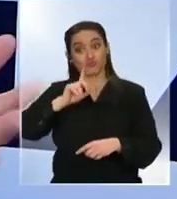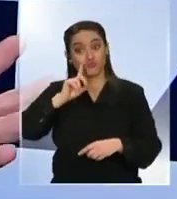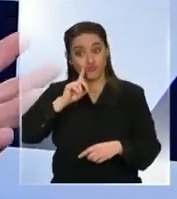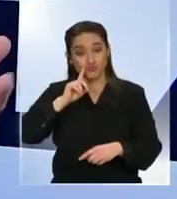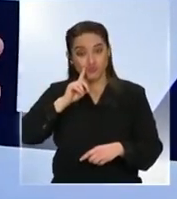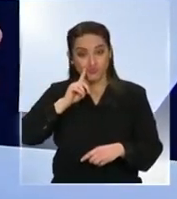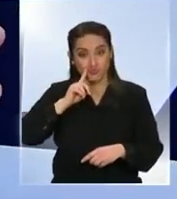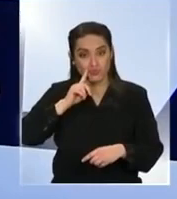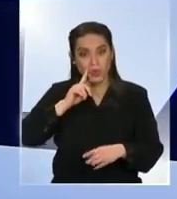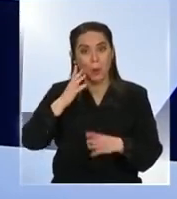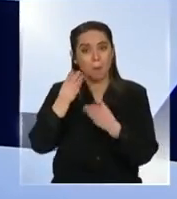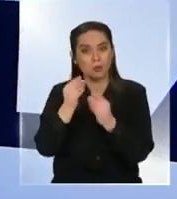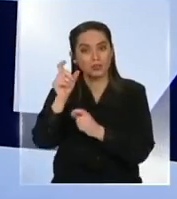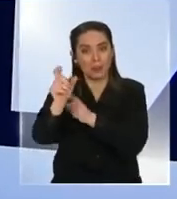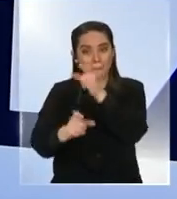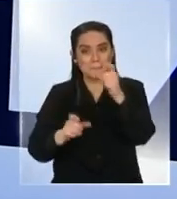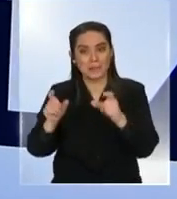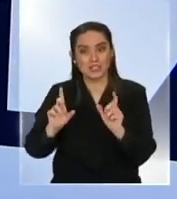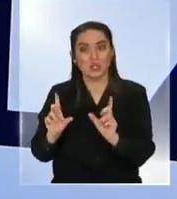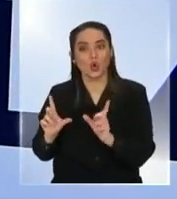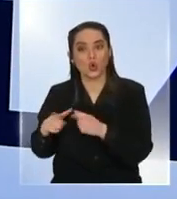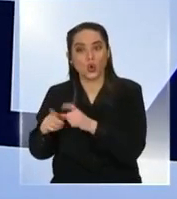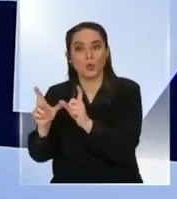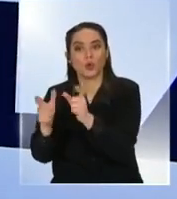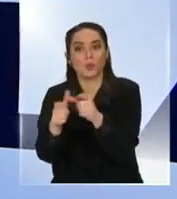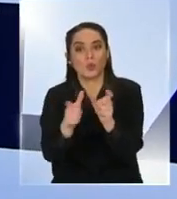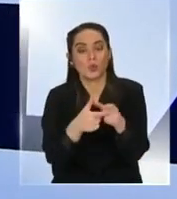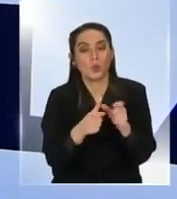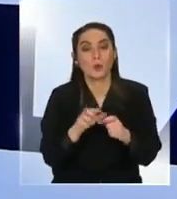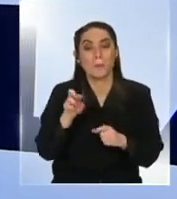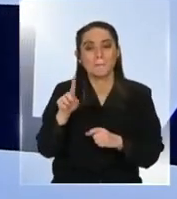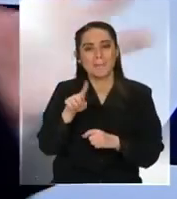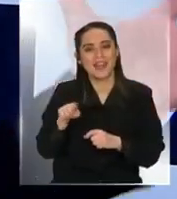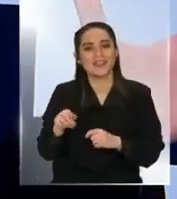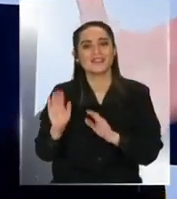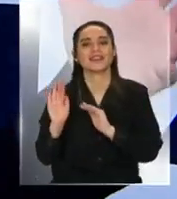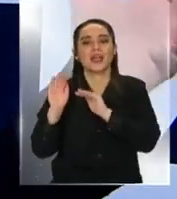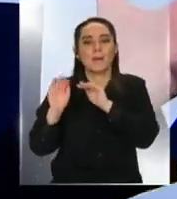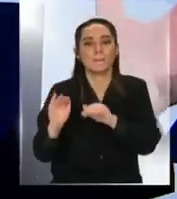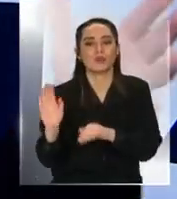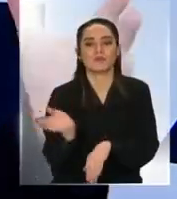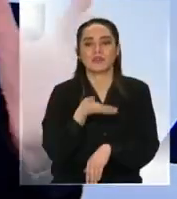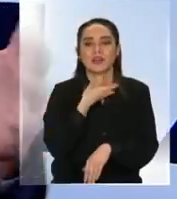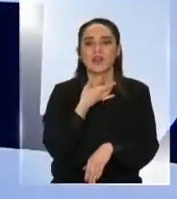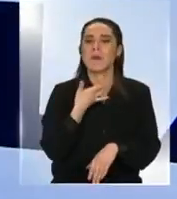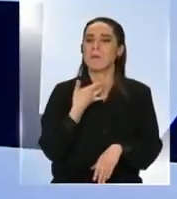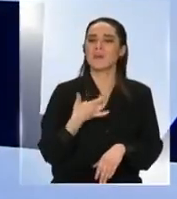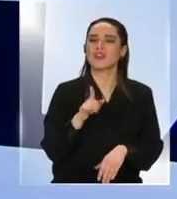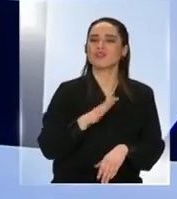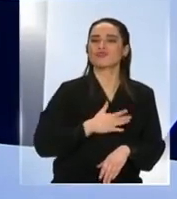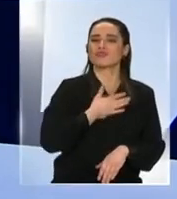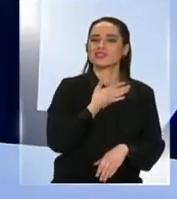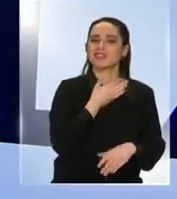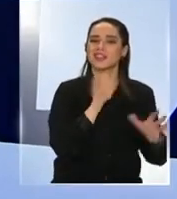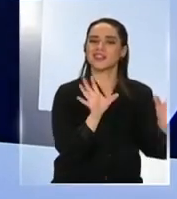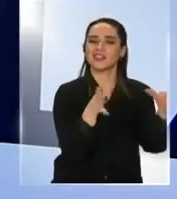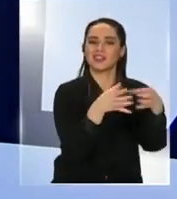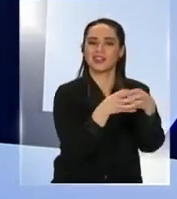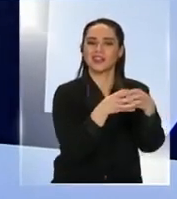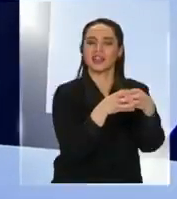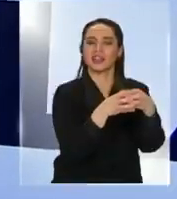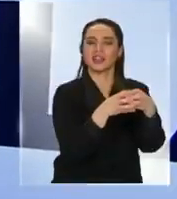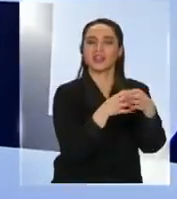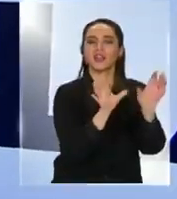vasto contingente de comandos de socialistas por Jaue ¿no? que ya no se sienten representados por esta lógica de la